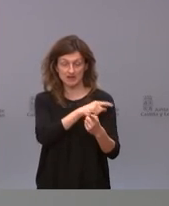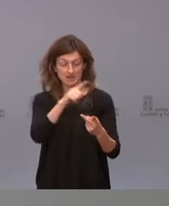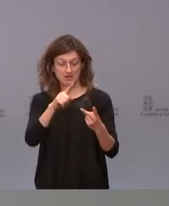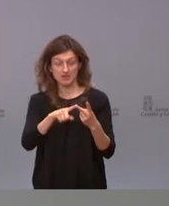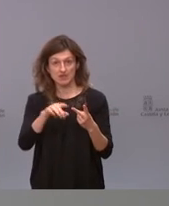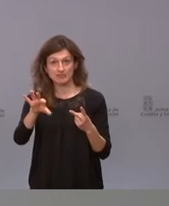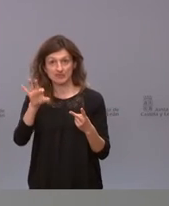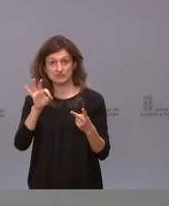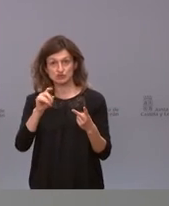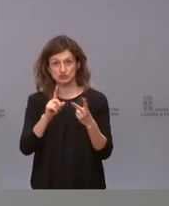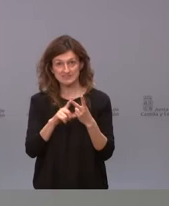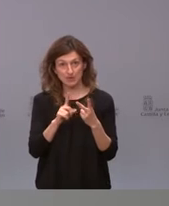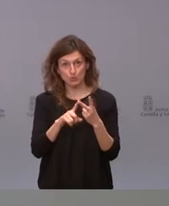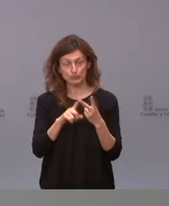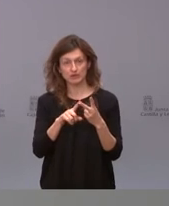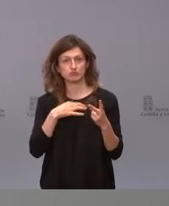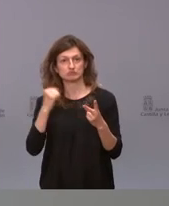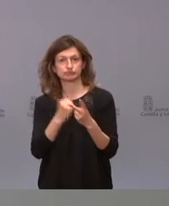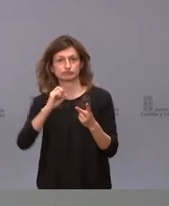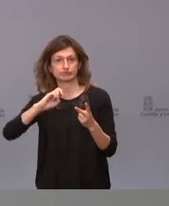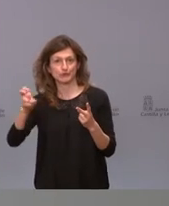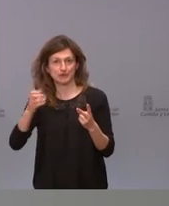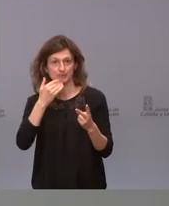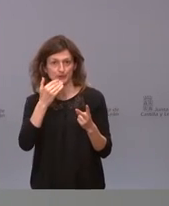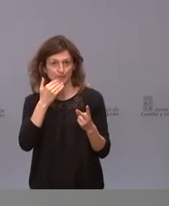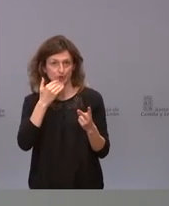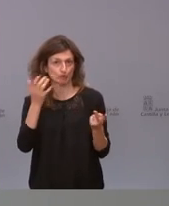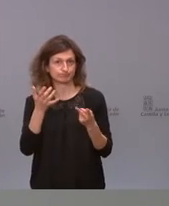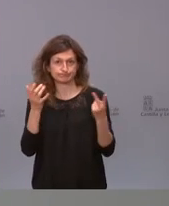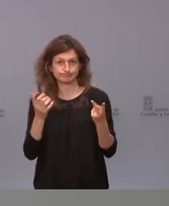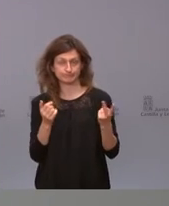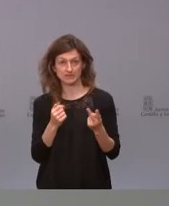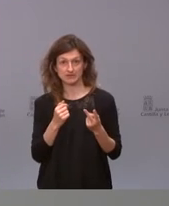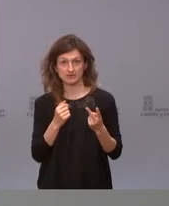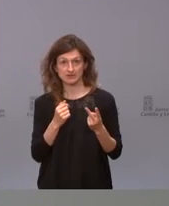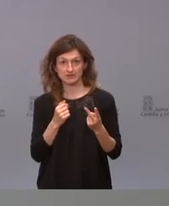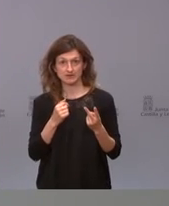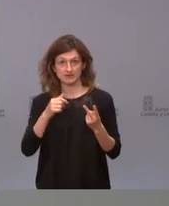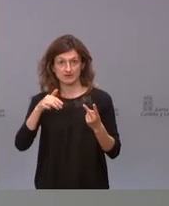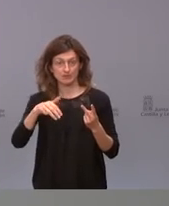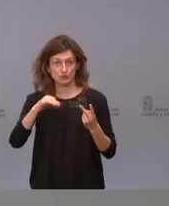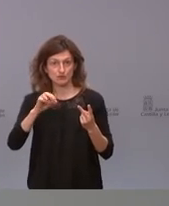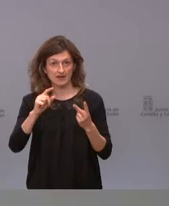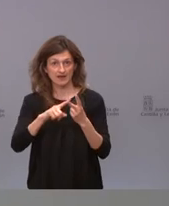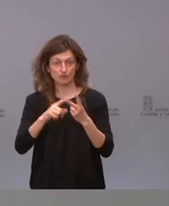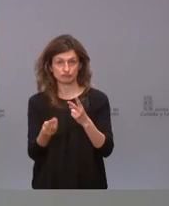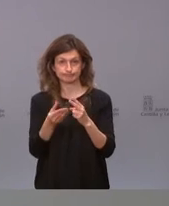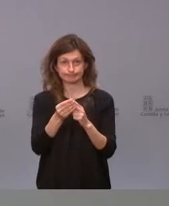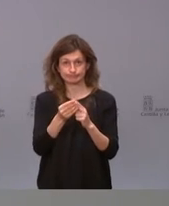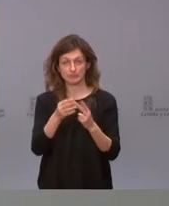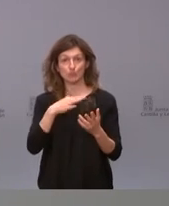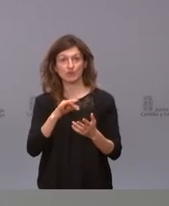se decide que hay que poner una segunda vacuna que pueda ser pues un ARN mensajero y que nos pueda también